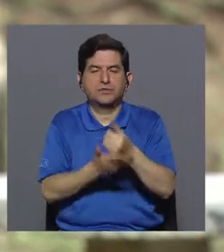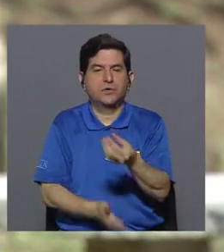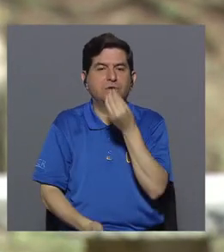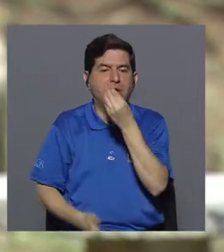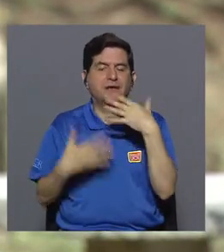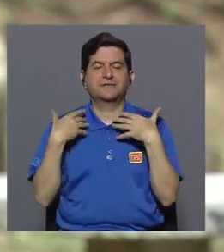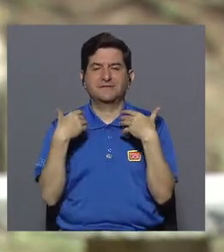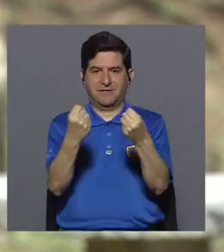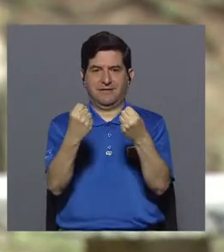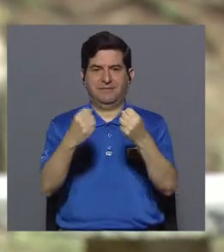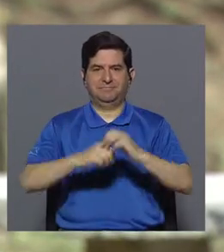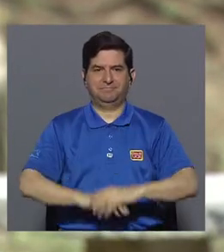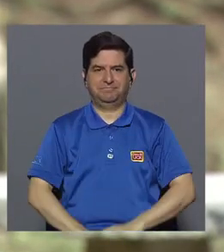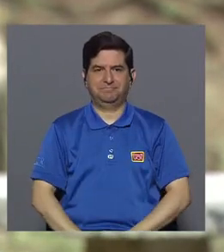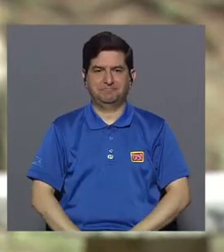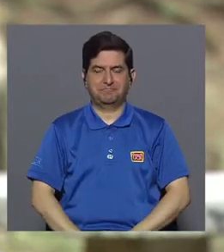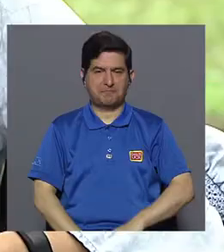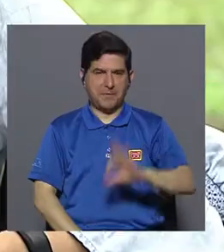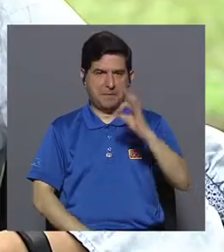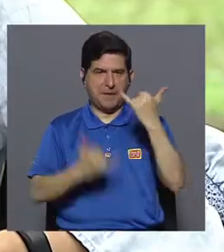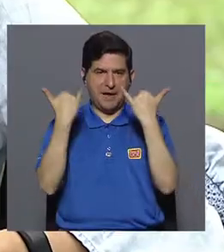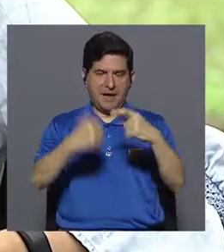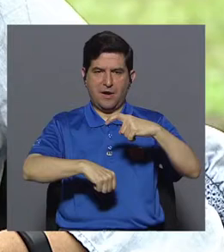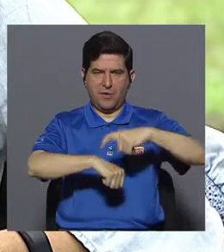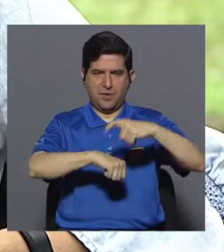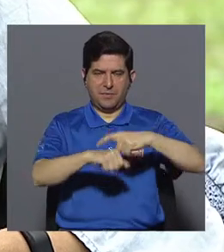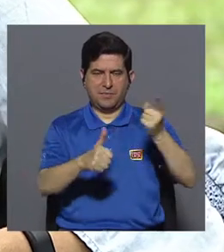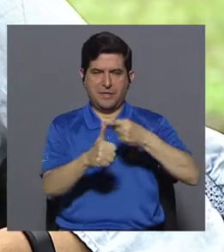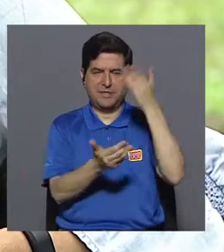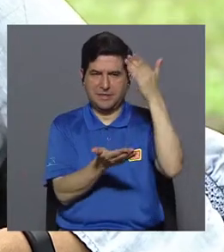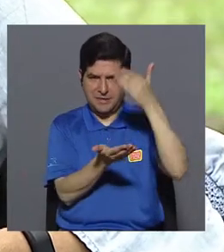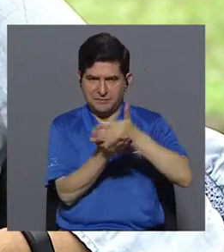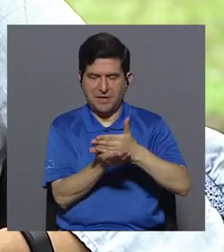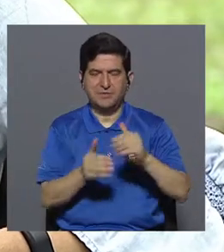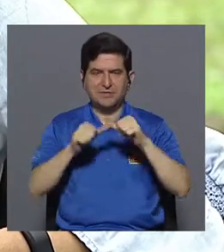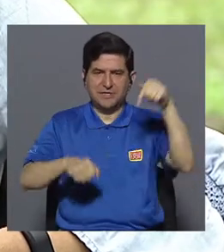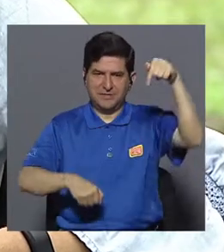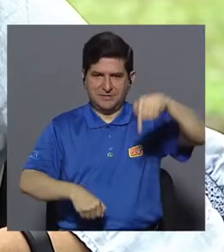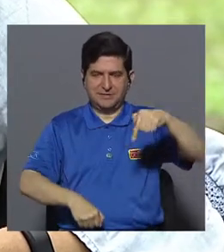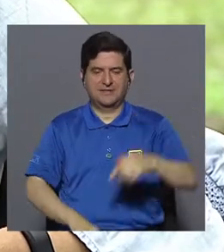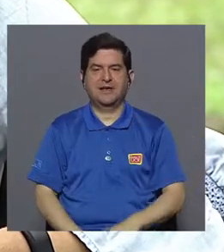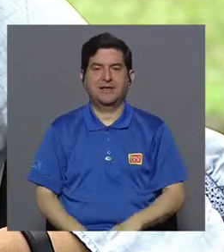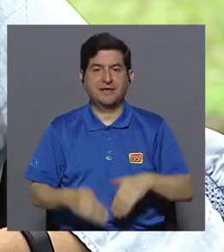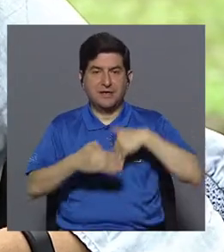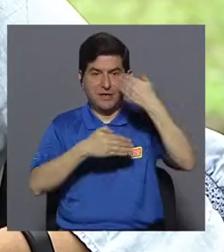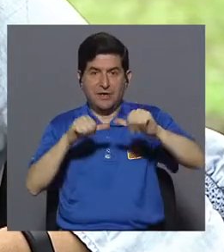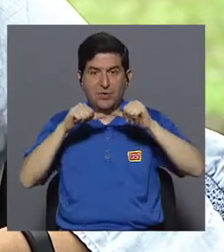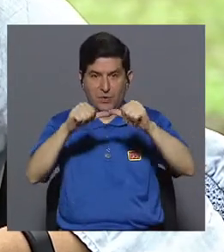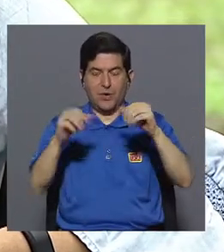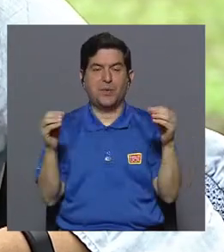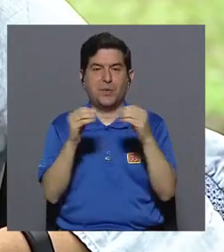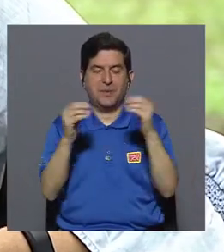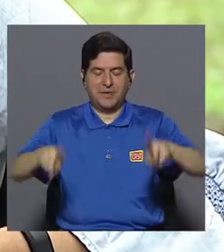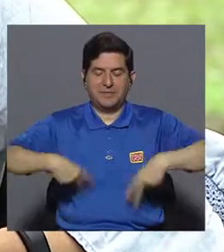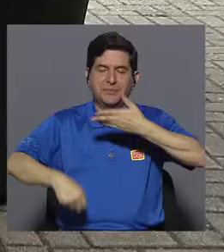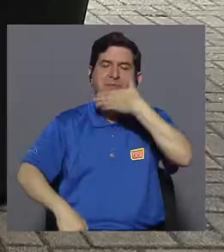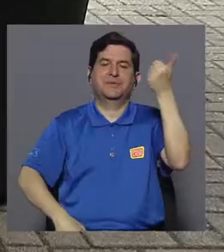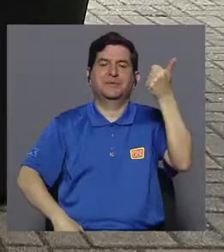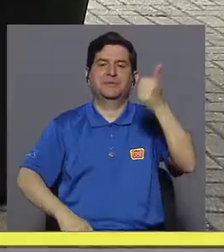Bueno, Mariela, es momento de hacer una primera pausa, quédese con nosotros y ya regresamos con más de Vivir Mejor.